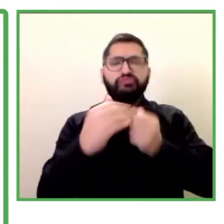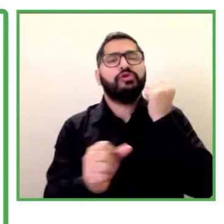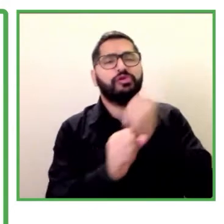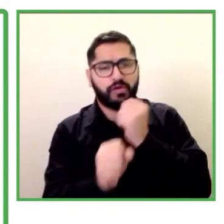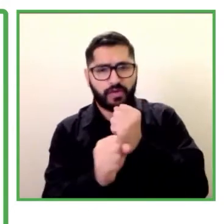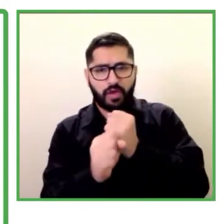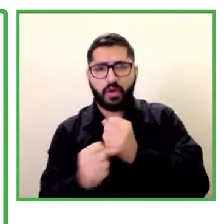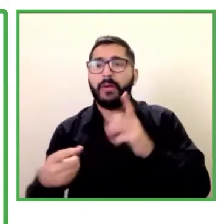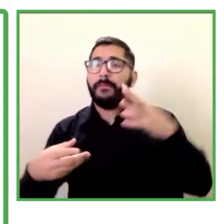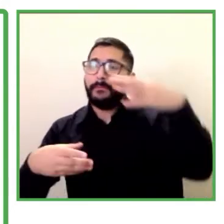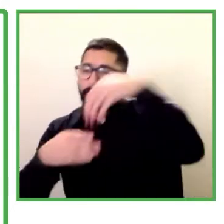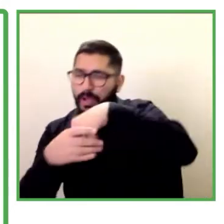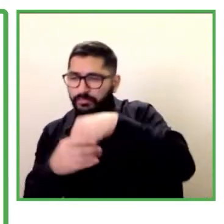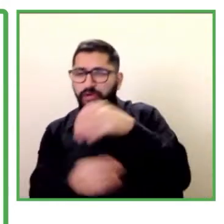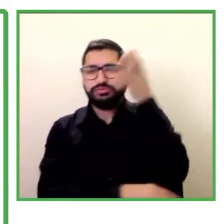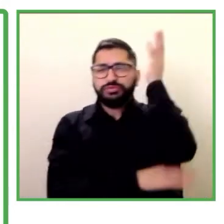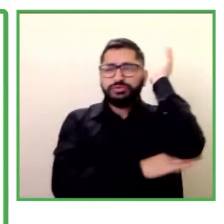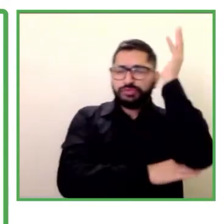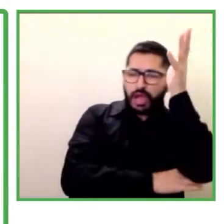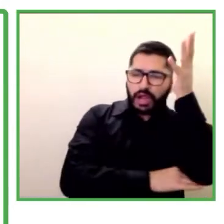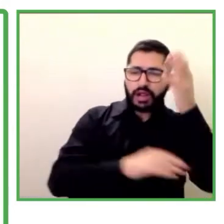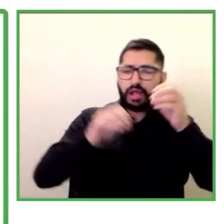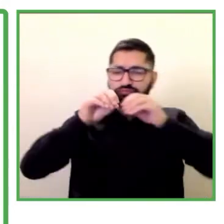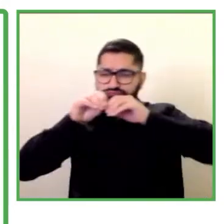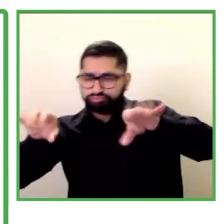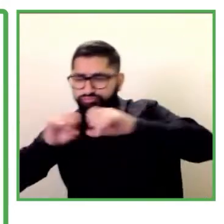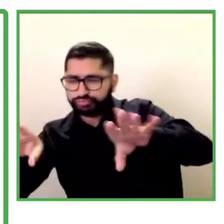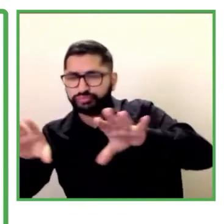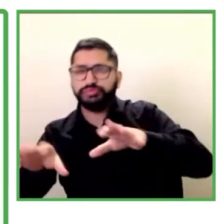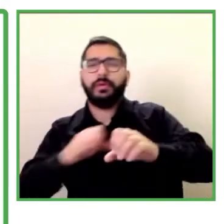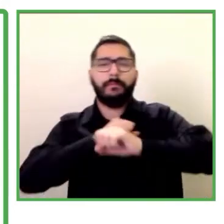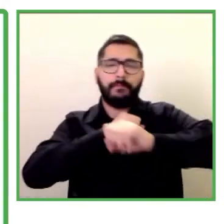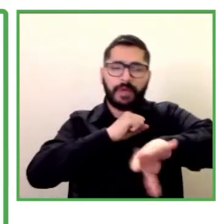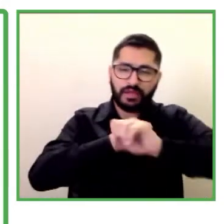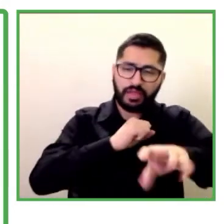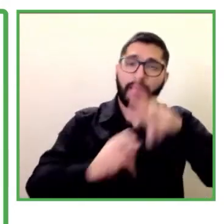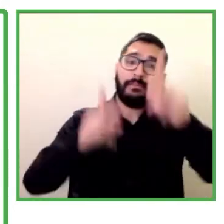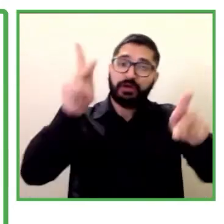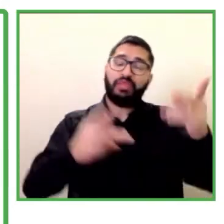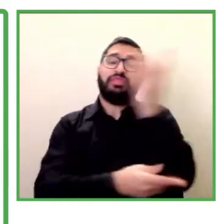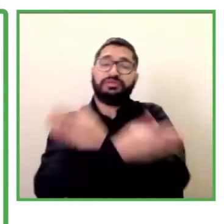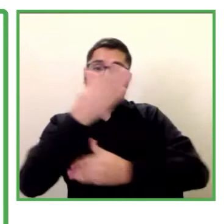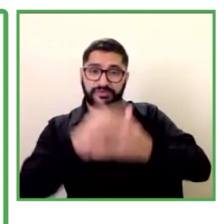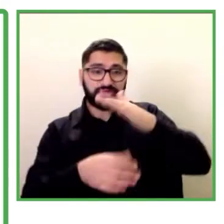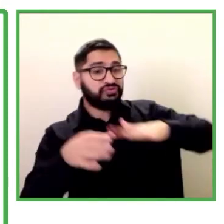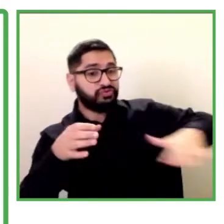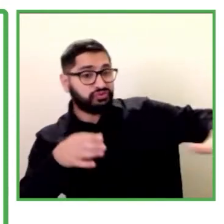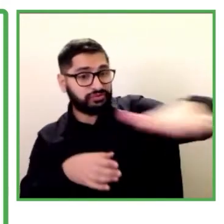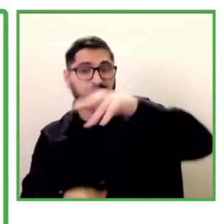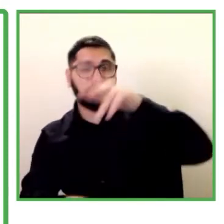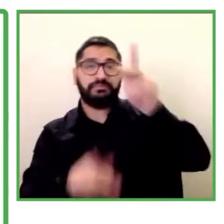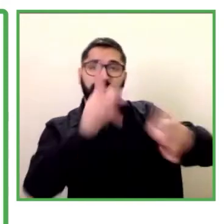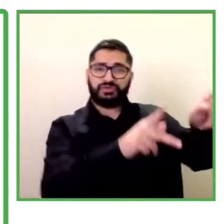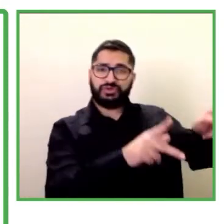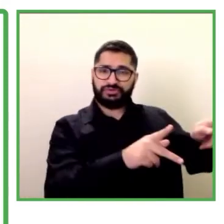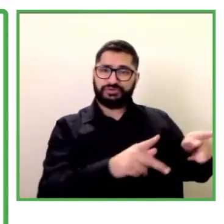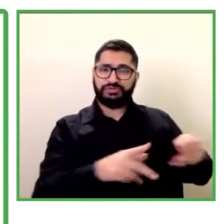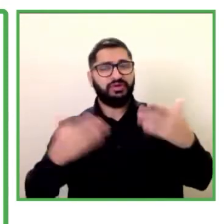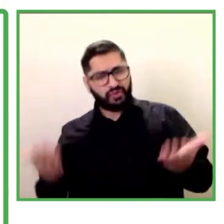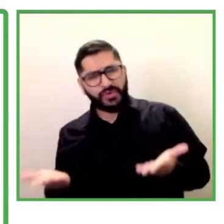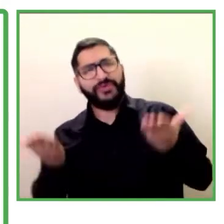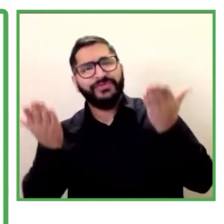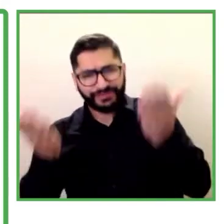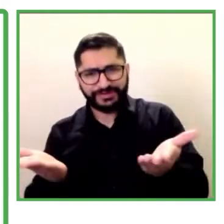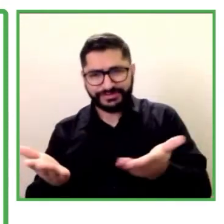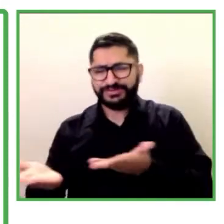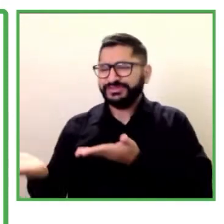civil para fortalecer los servicios que brindan a las empresas y así que las empresas tengan más oportunidades y más opciones de